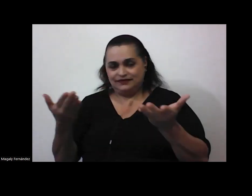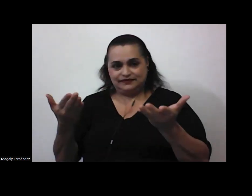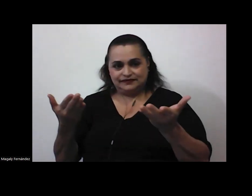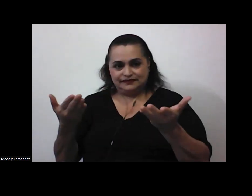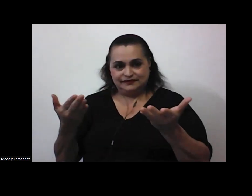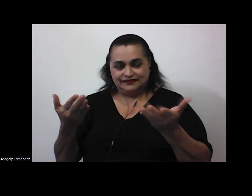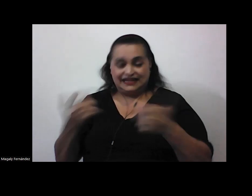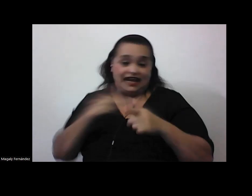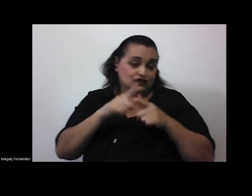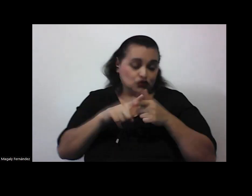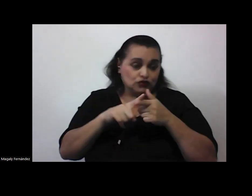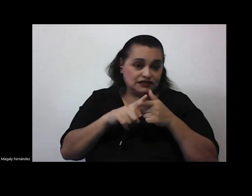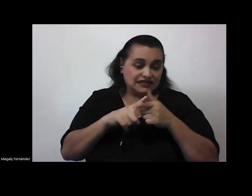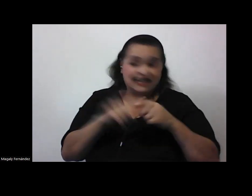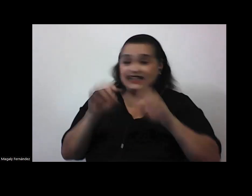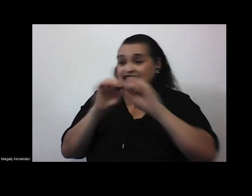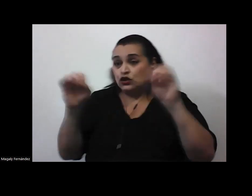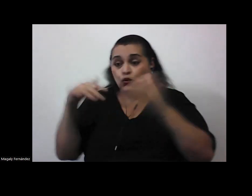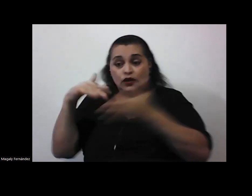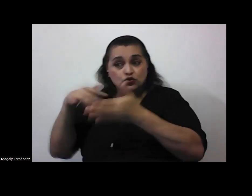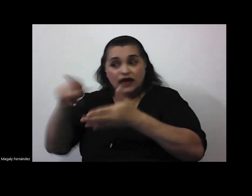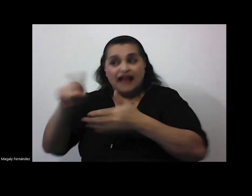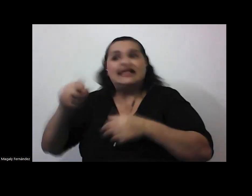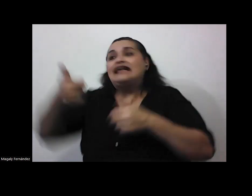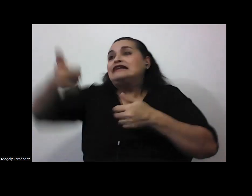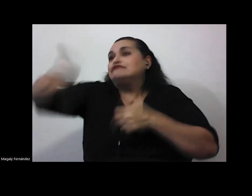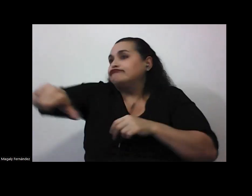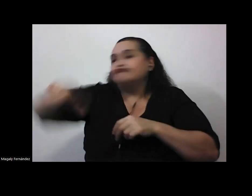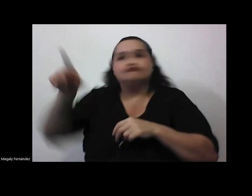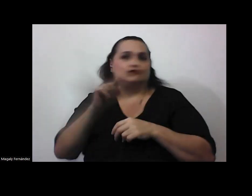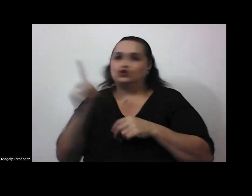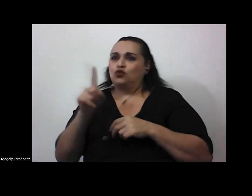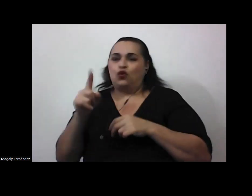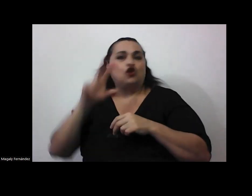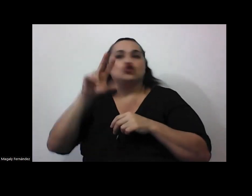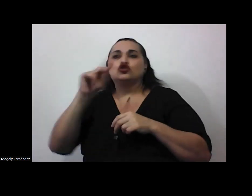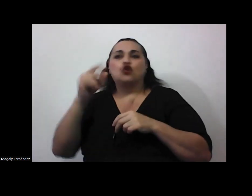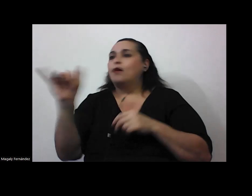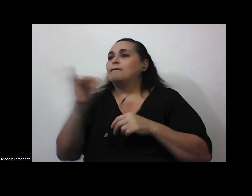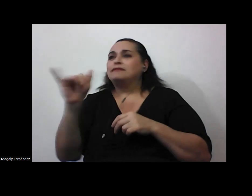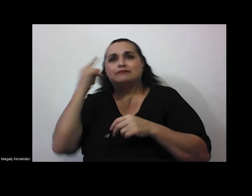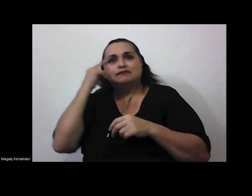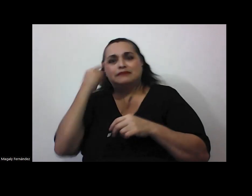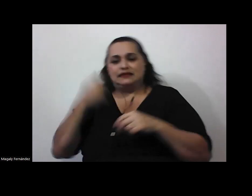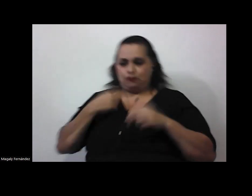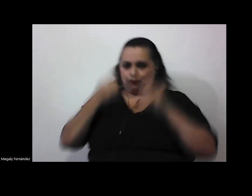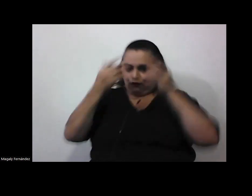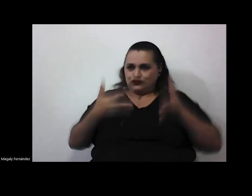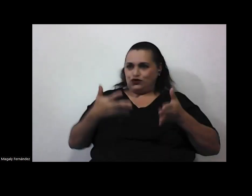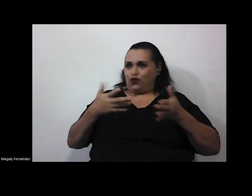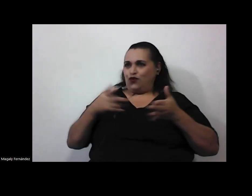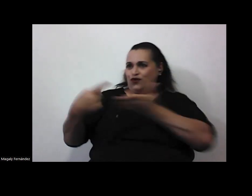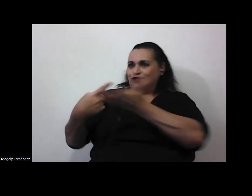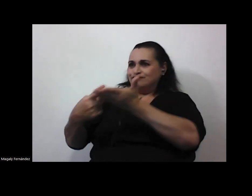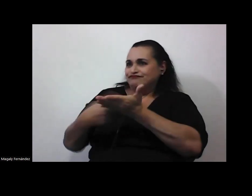entonces ningún estudiante debería reprobar porque no está del mismo bando que el docente en ese debate eso es